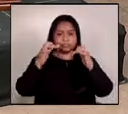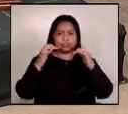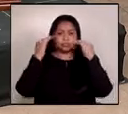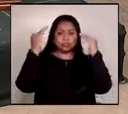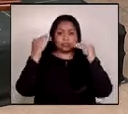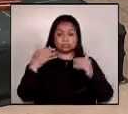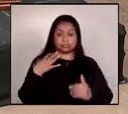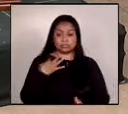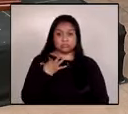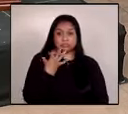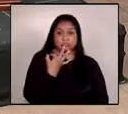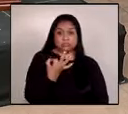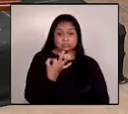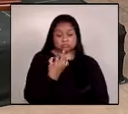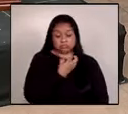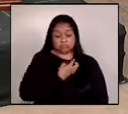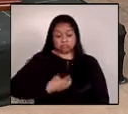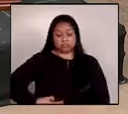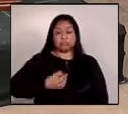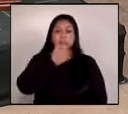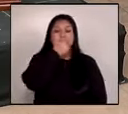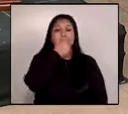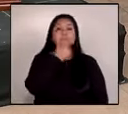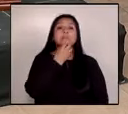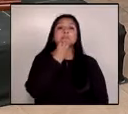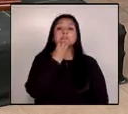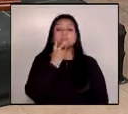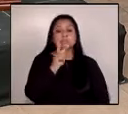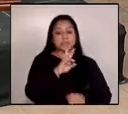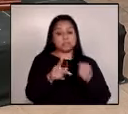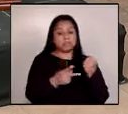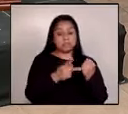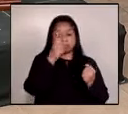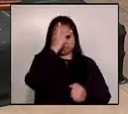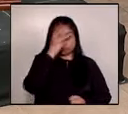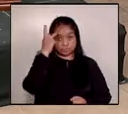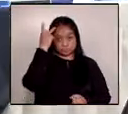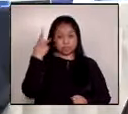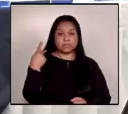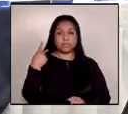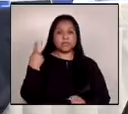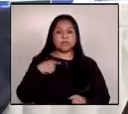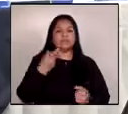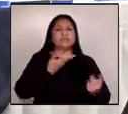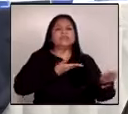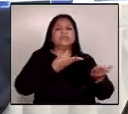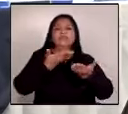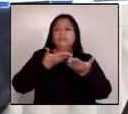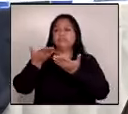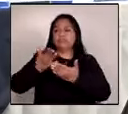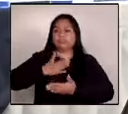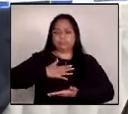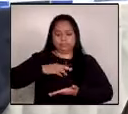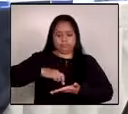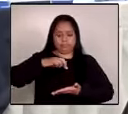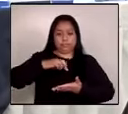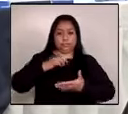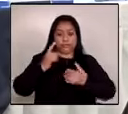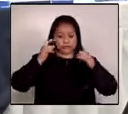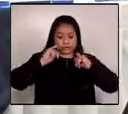invitado por el presidente Arevalo y la vicepresidente Herrera a servir a mi país desde la Comisión